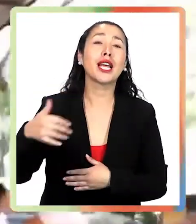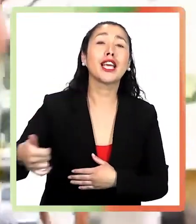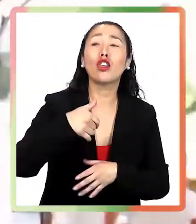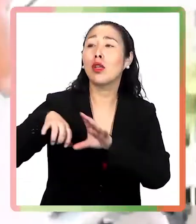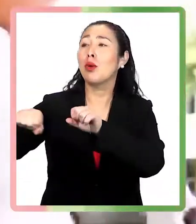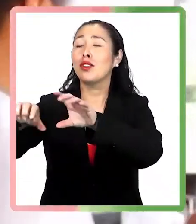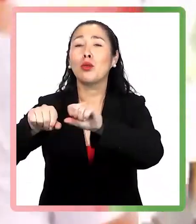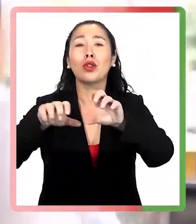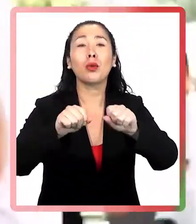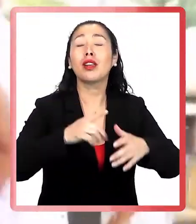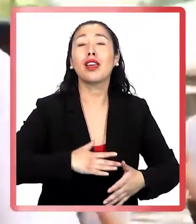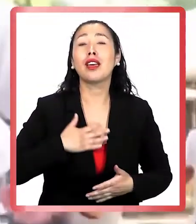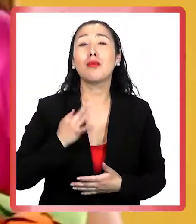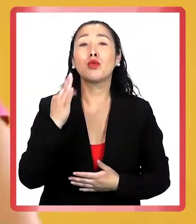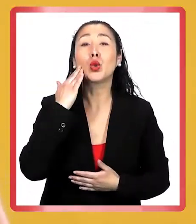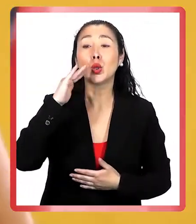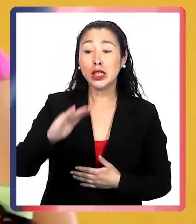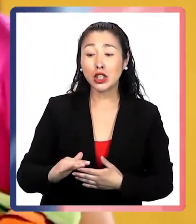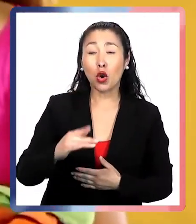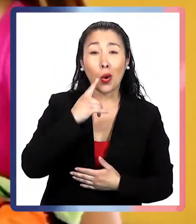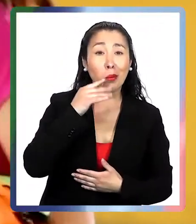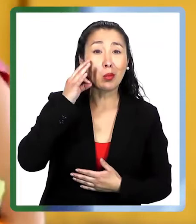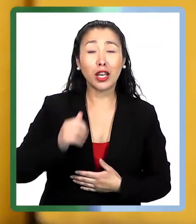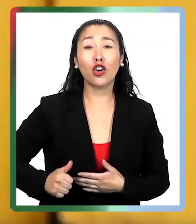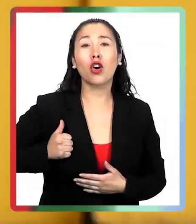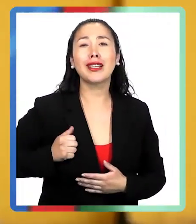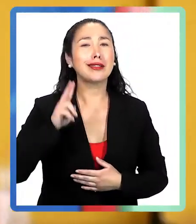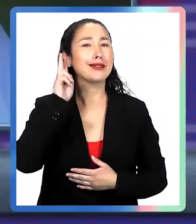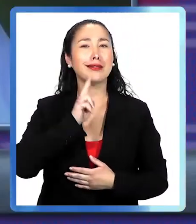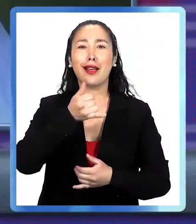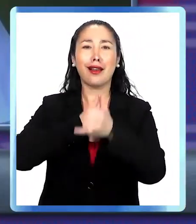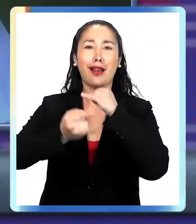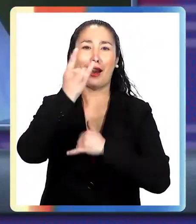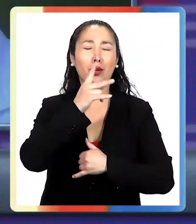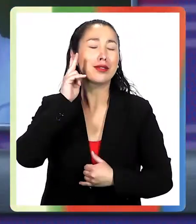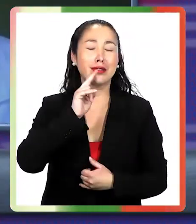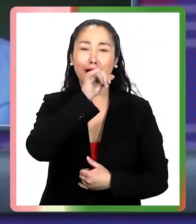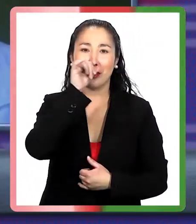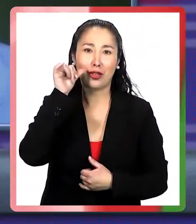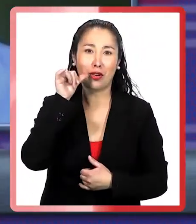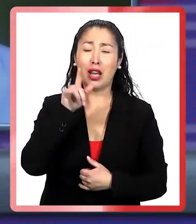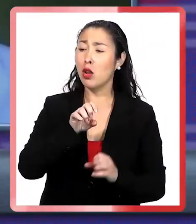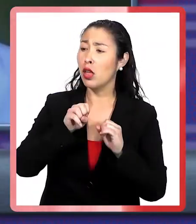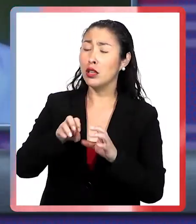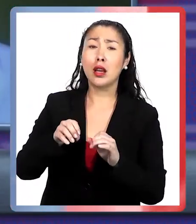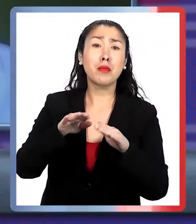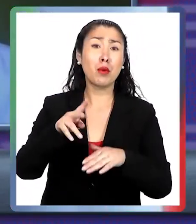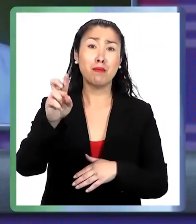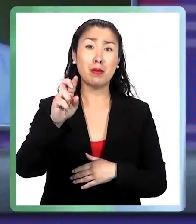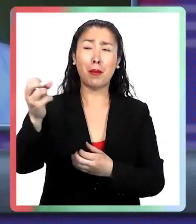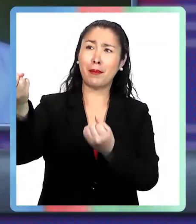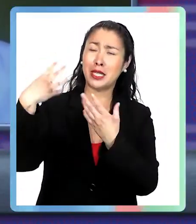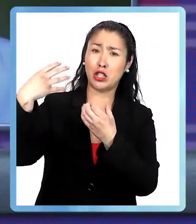en que estemos todos de acuerdo que queremos niños, niñas y adolescentes libres de alcohol y droga. Que nadie le enseñe, como lo